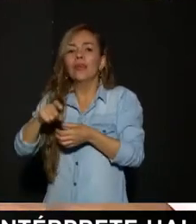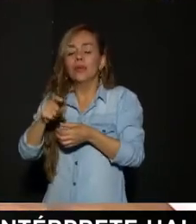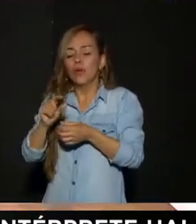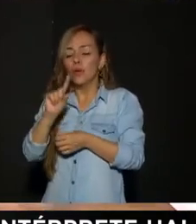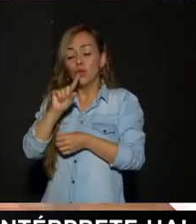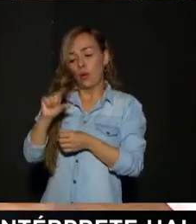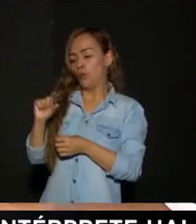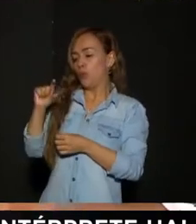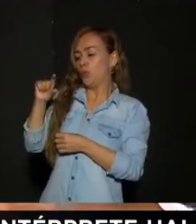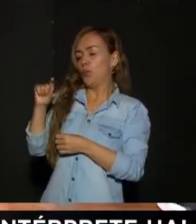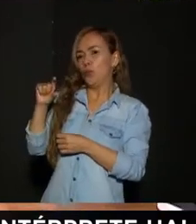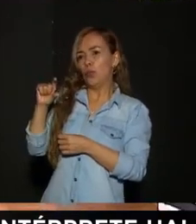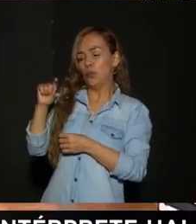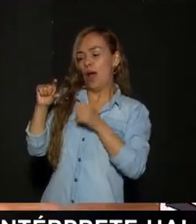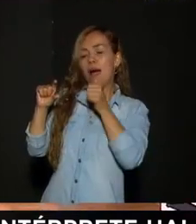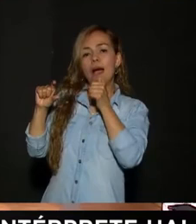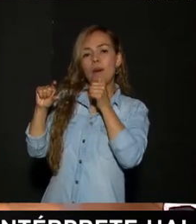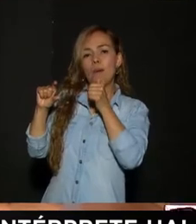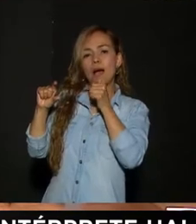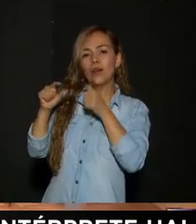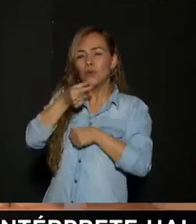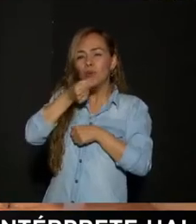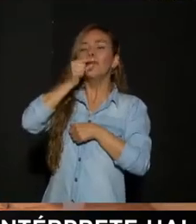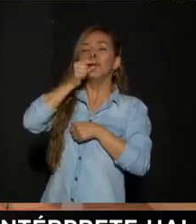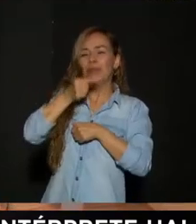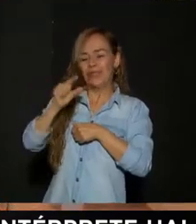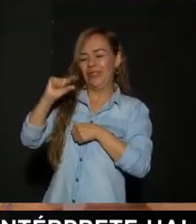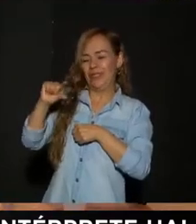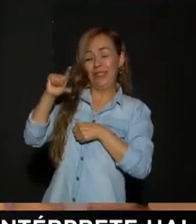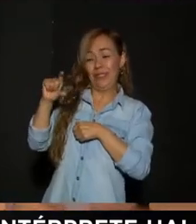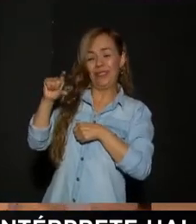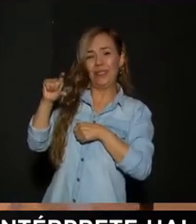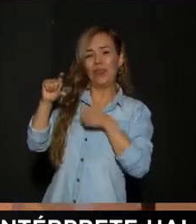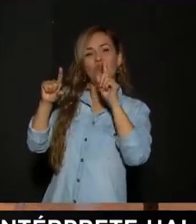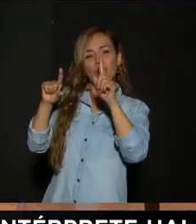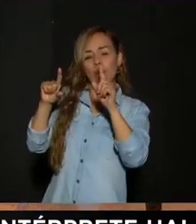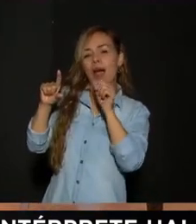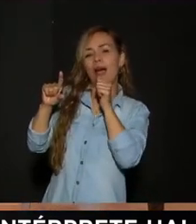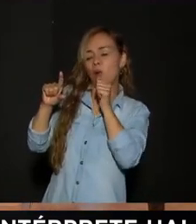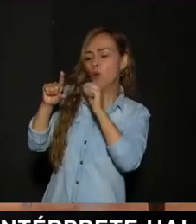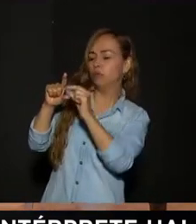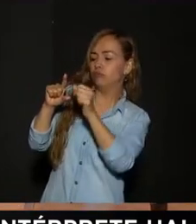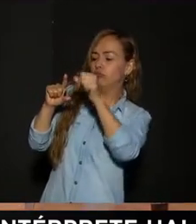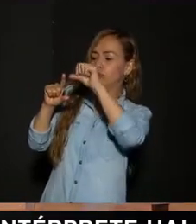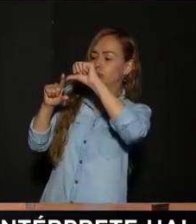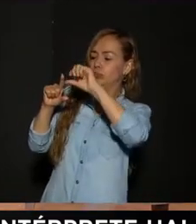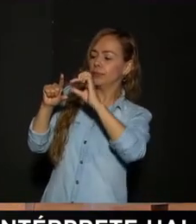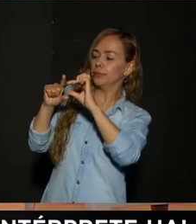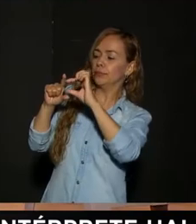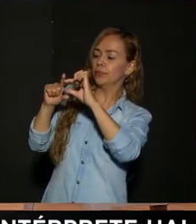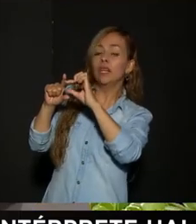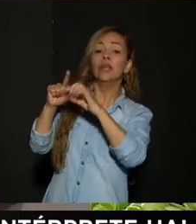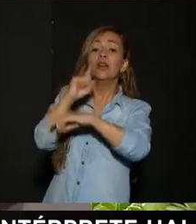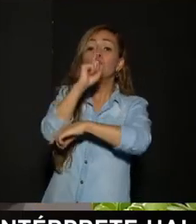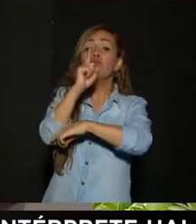Le vamos a echar Una copadita de agua Cada ocho días Ya Porque ellas tienen La condición Hasta